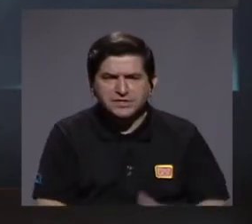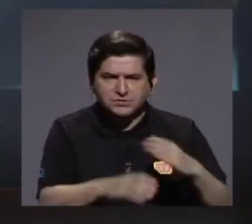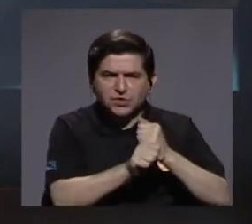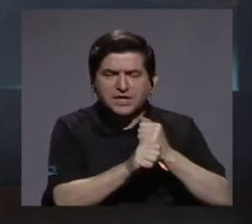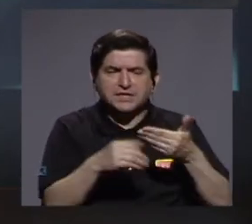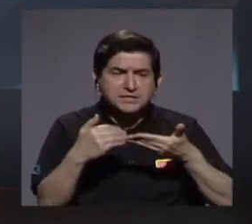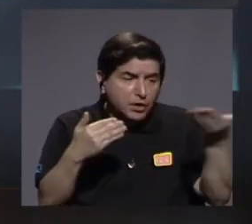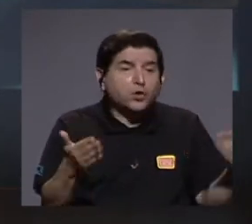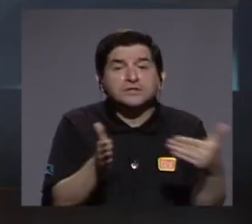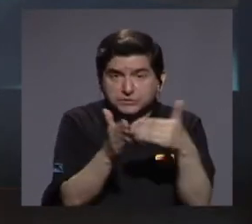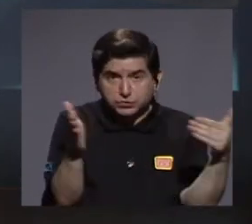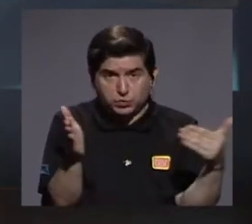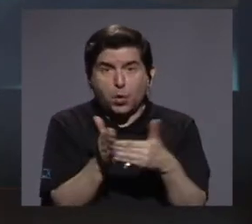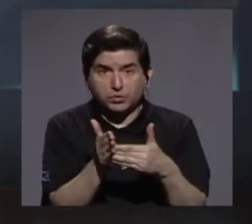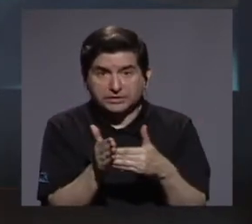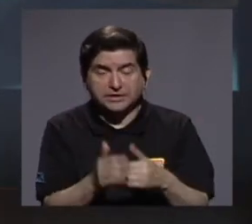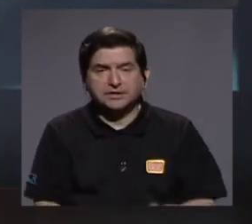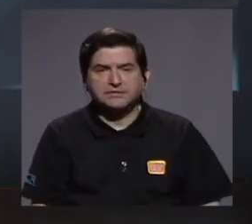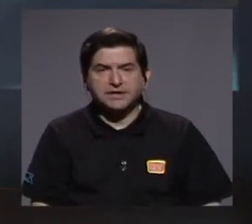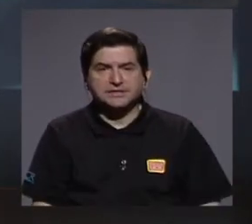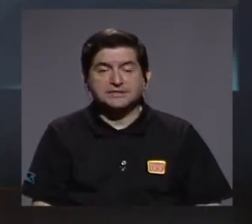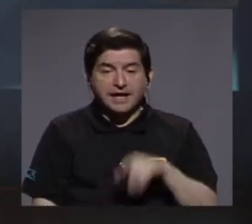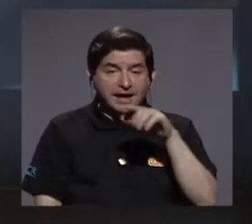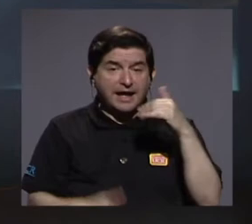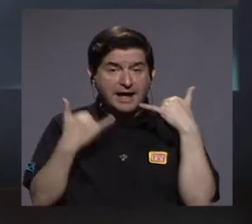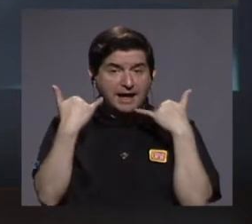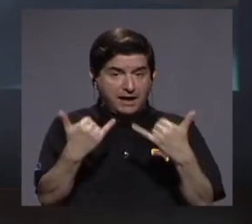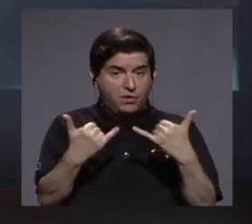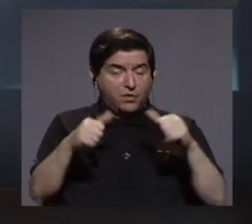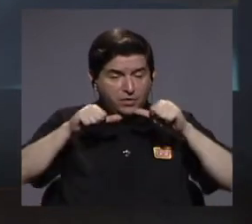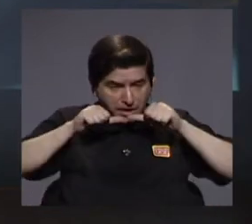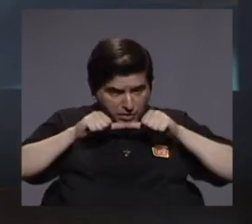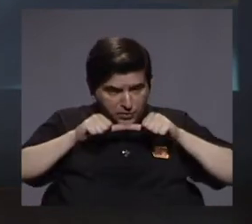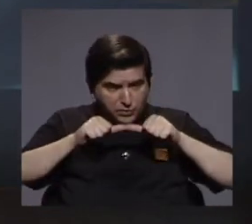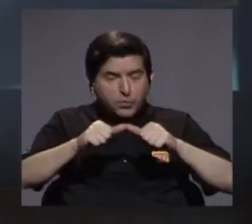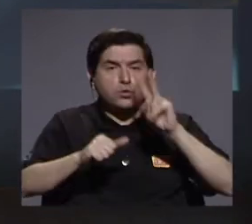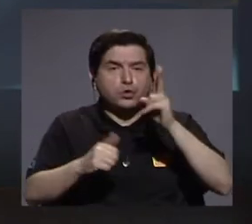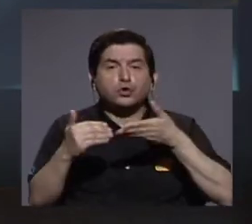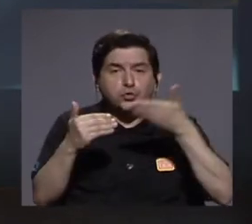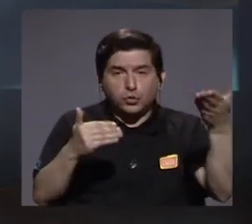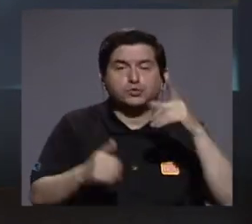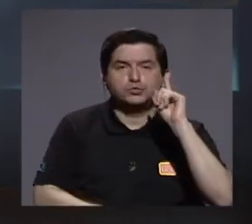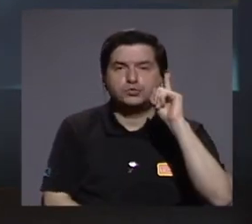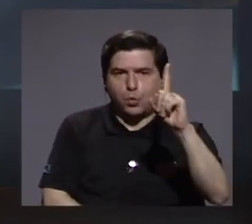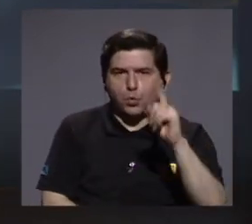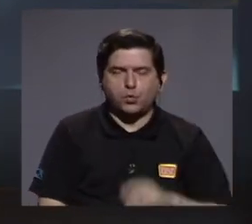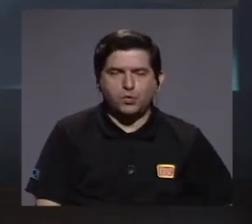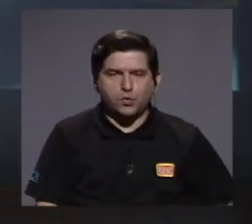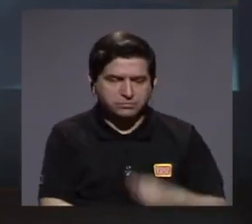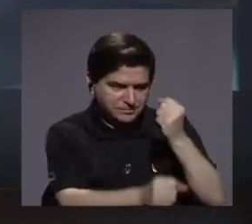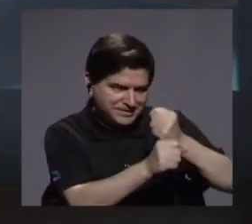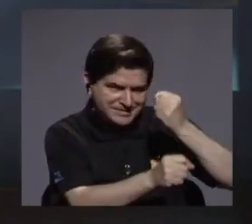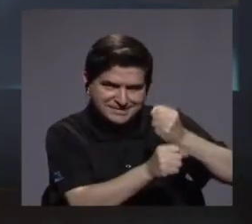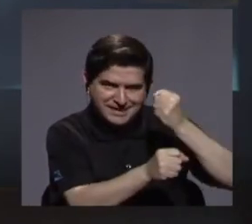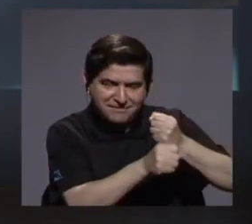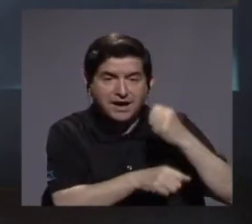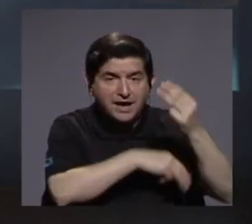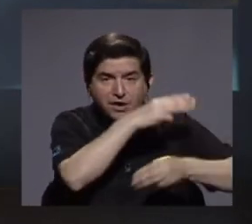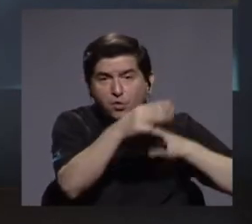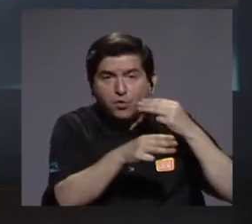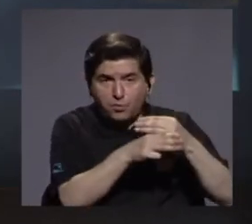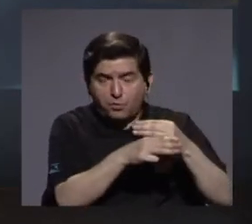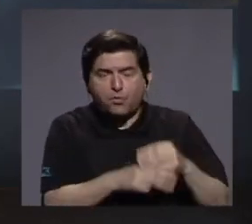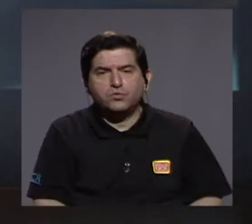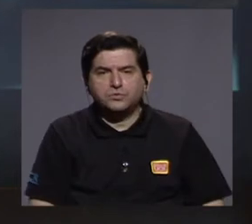nuevamente para poder llegar y seguir manteniendo dos cosas. Uno, las operaciones en un mundo donde